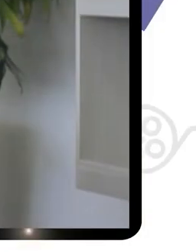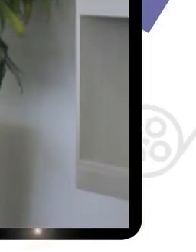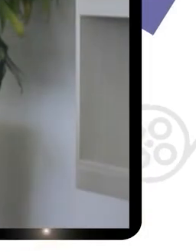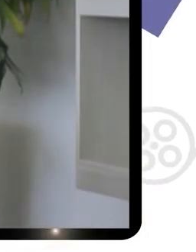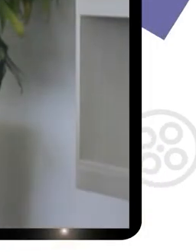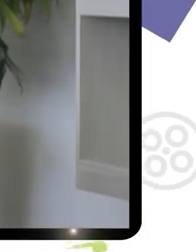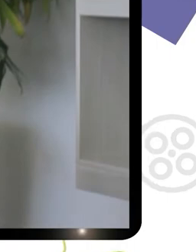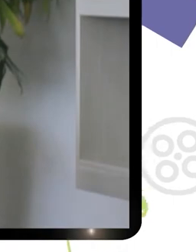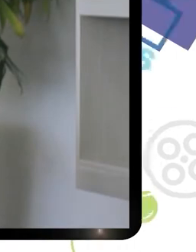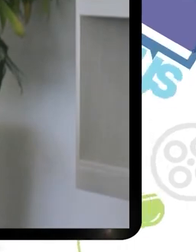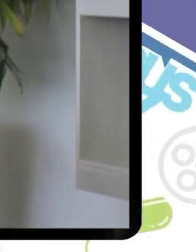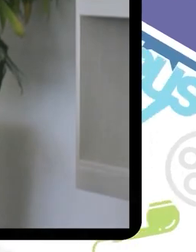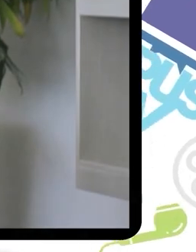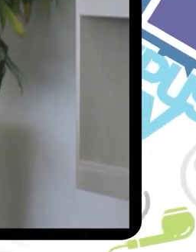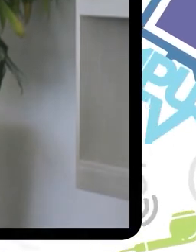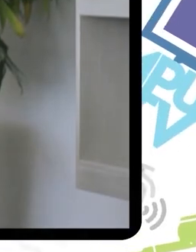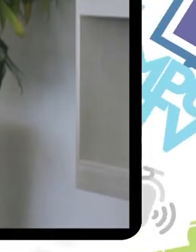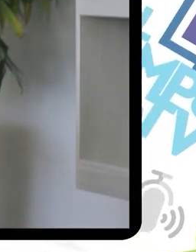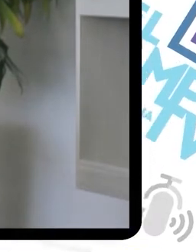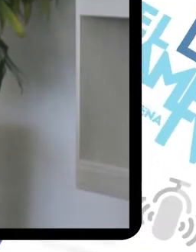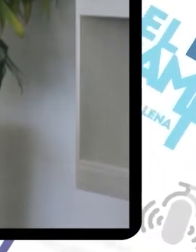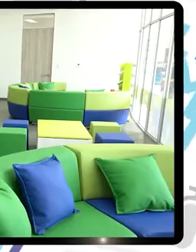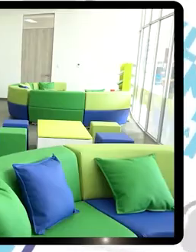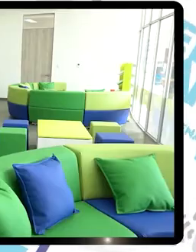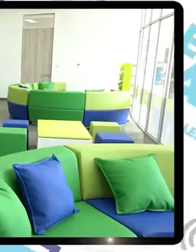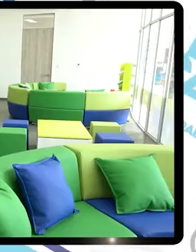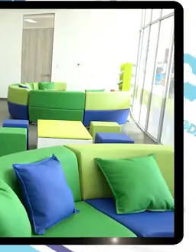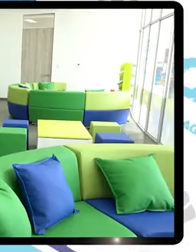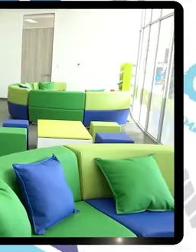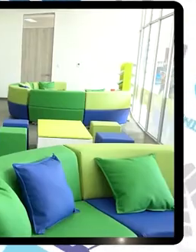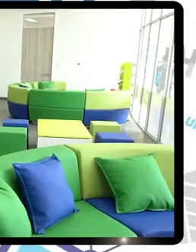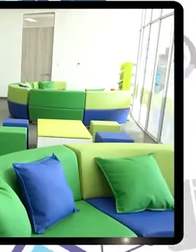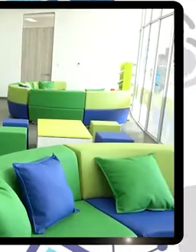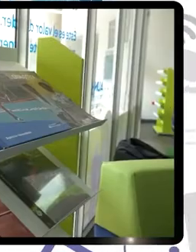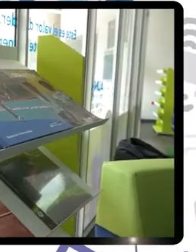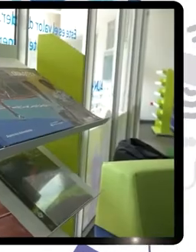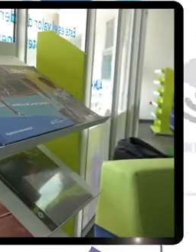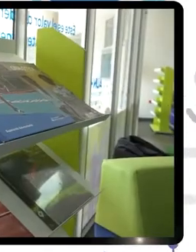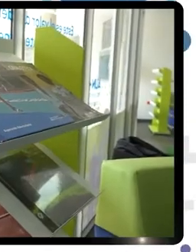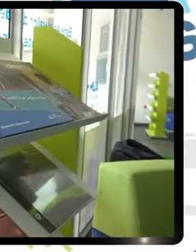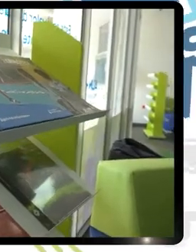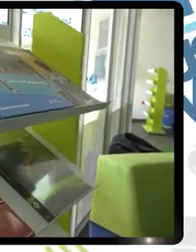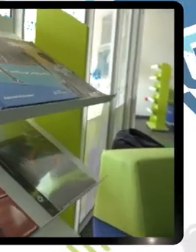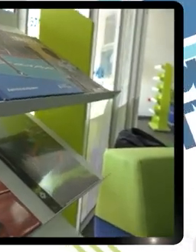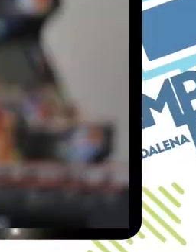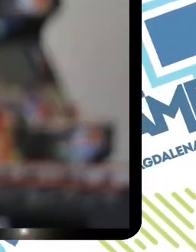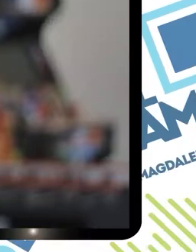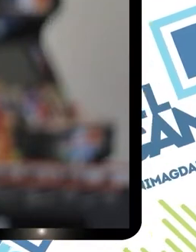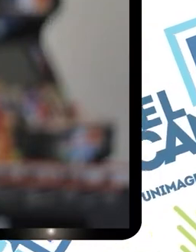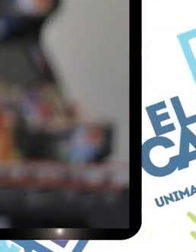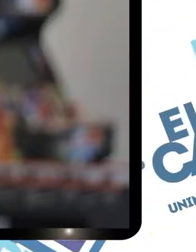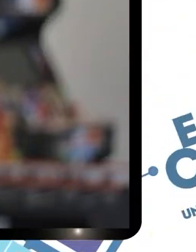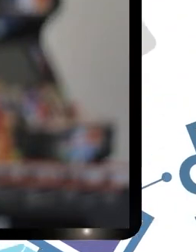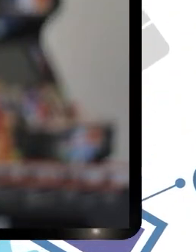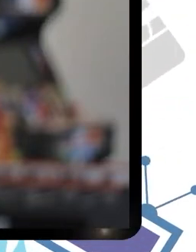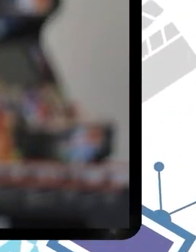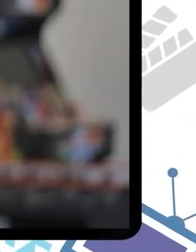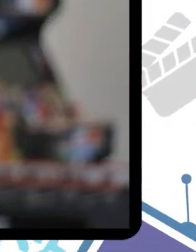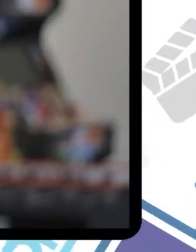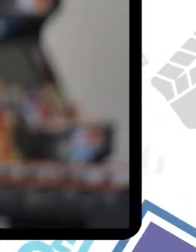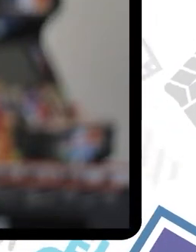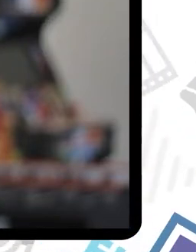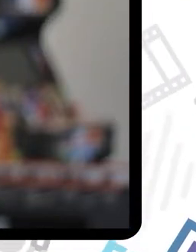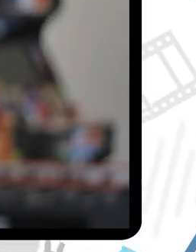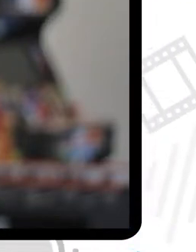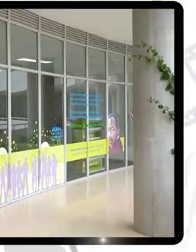Las organizaciones estudiantiles cuentan con un nuevo espacio de encuentro y desarrollo de iniciativas Se trata del Centro para el